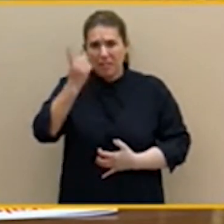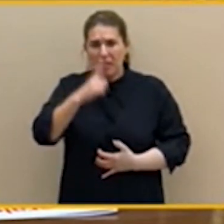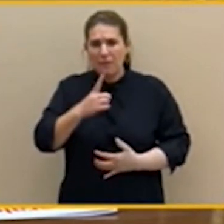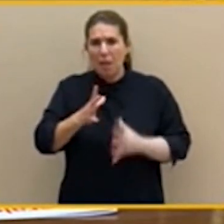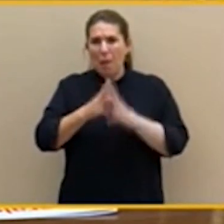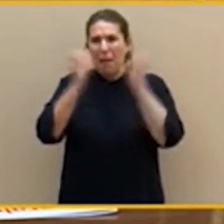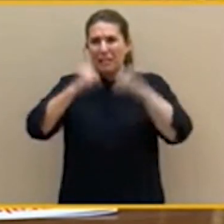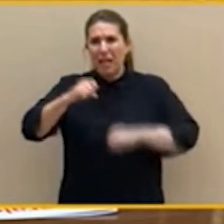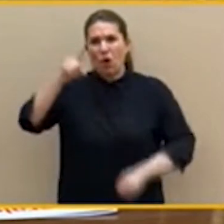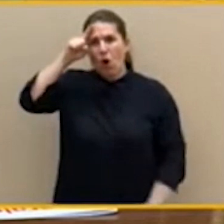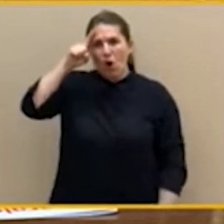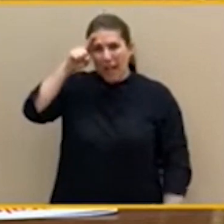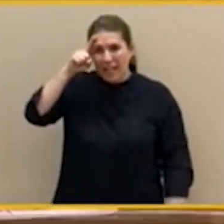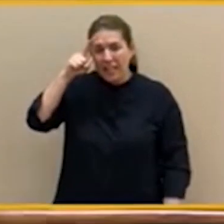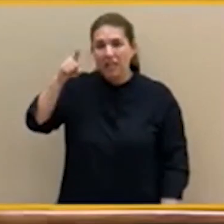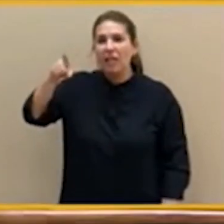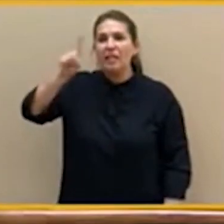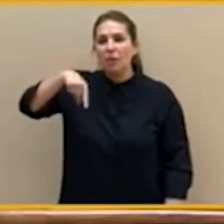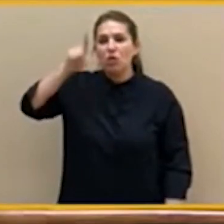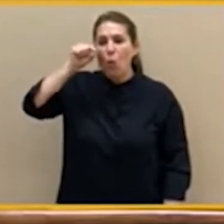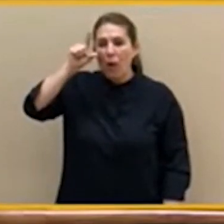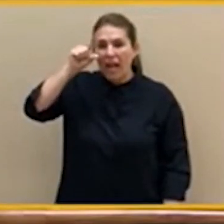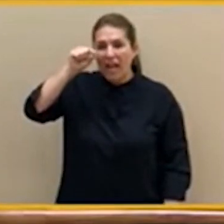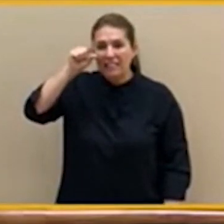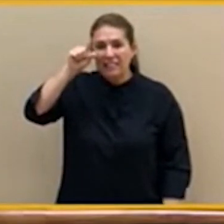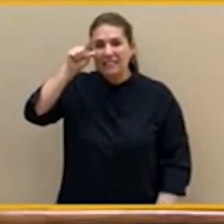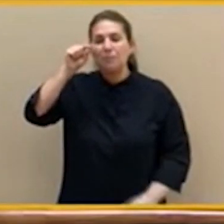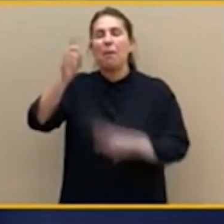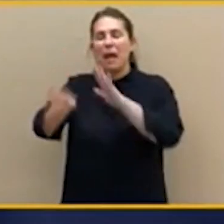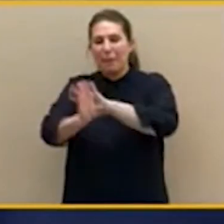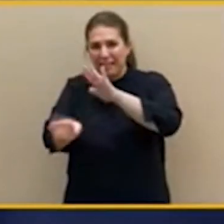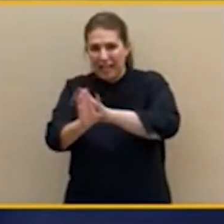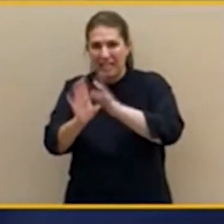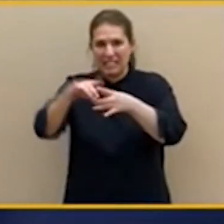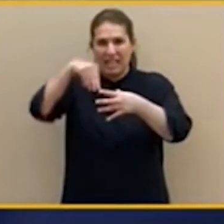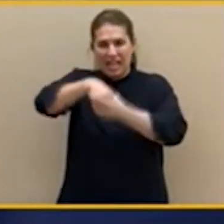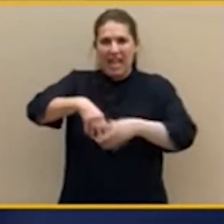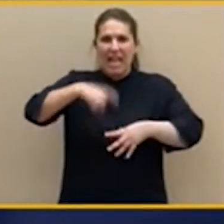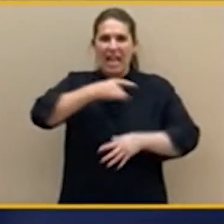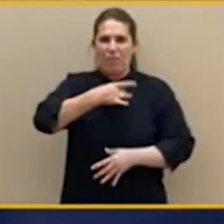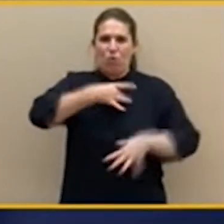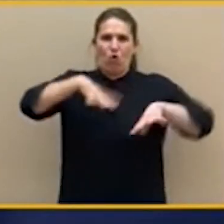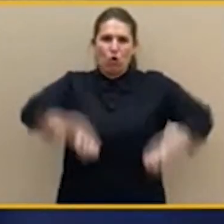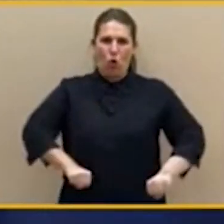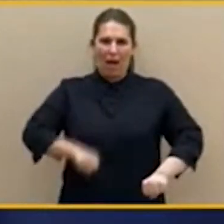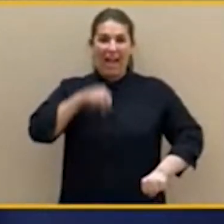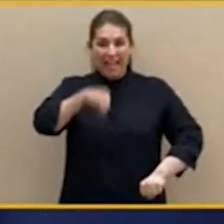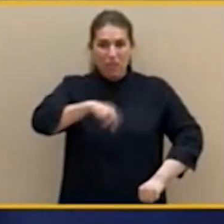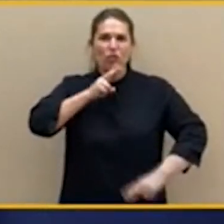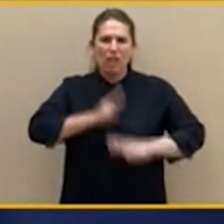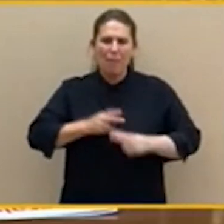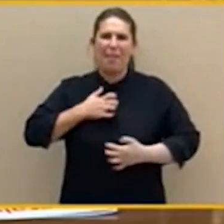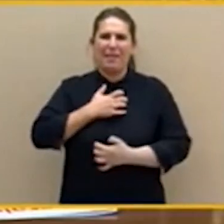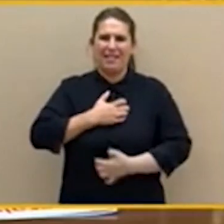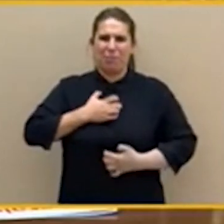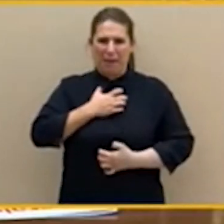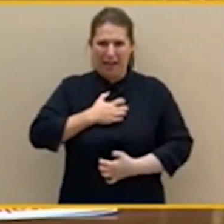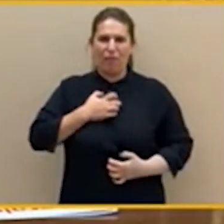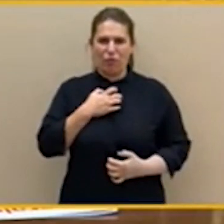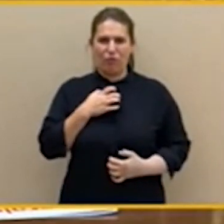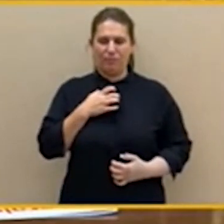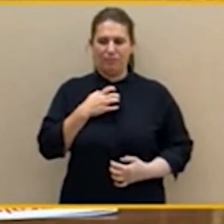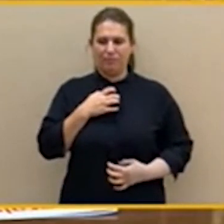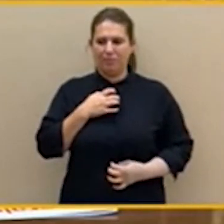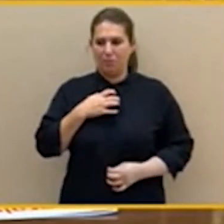estar desesperado, desesperadísimo. Con un condenado por